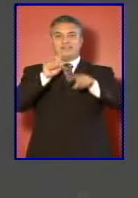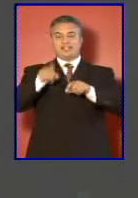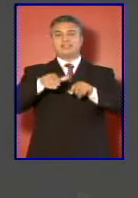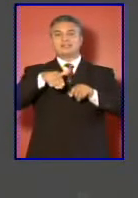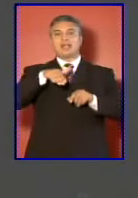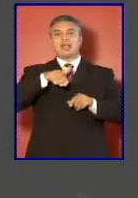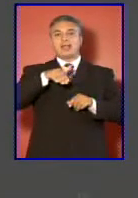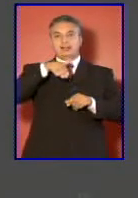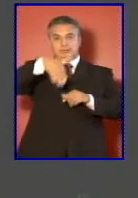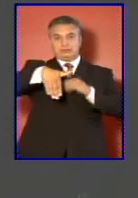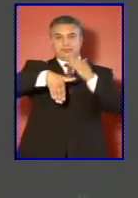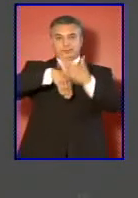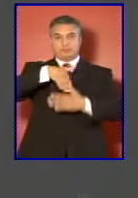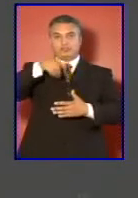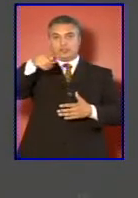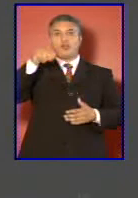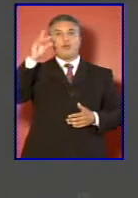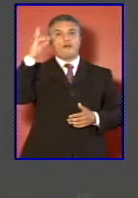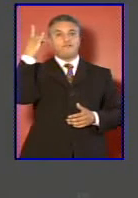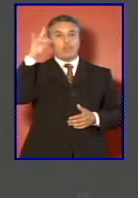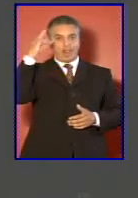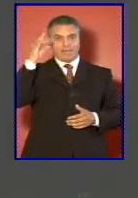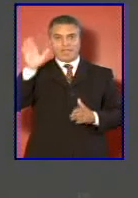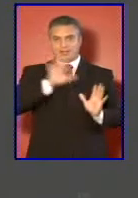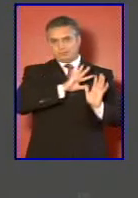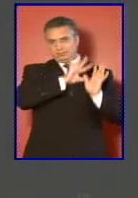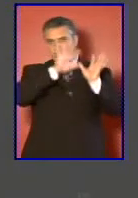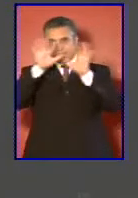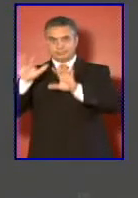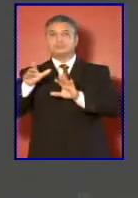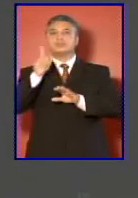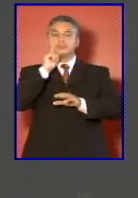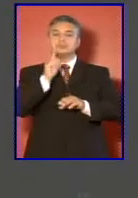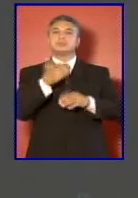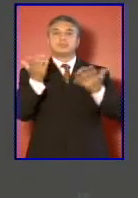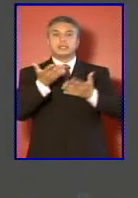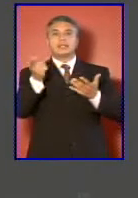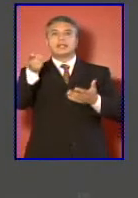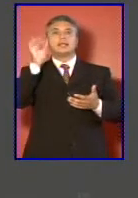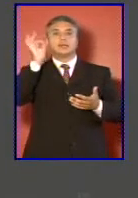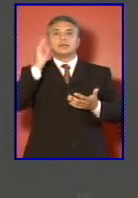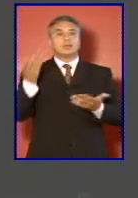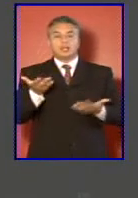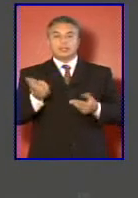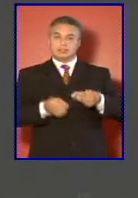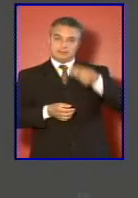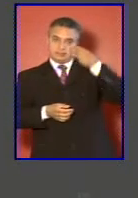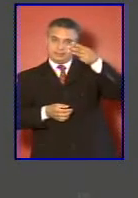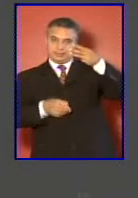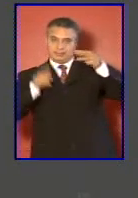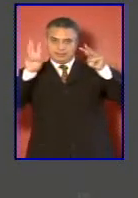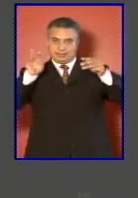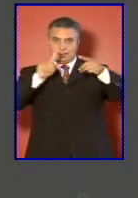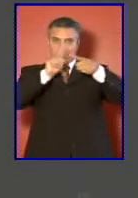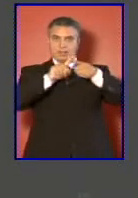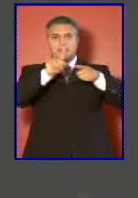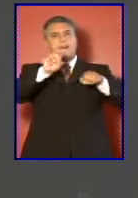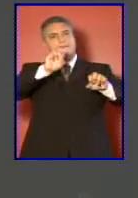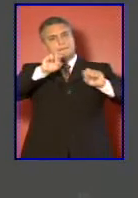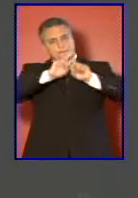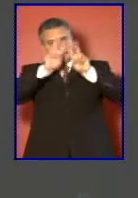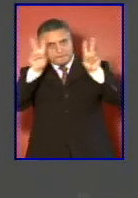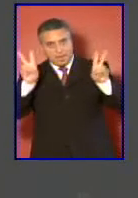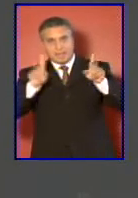Cruz, en Bolivia y que giró en torno a tres ejes temáticos. Consolidación de la paz,